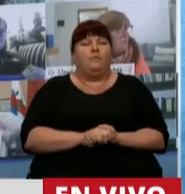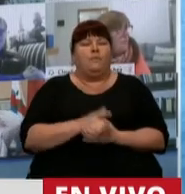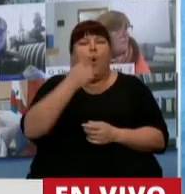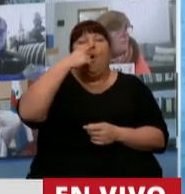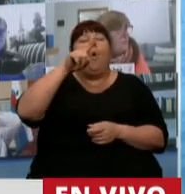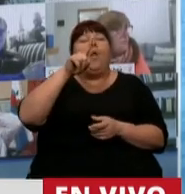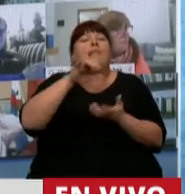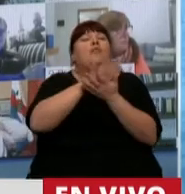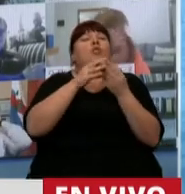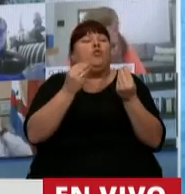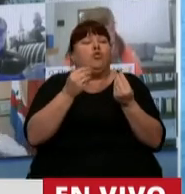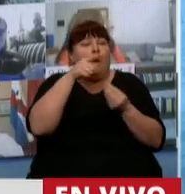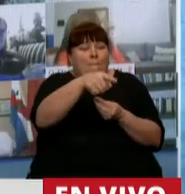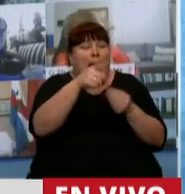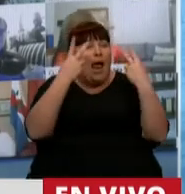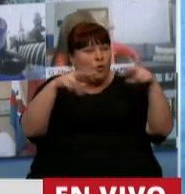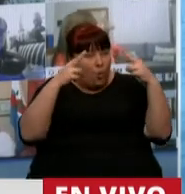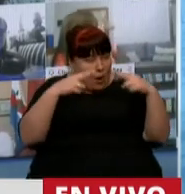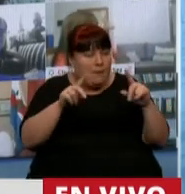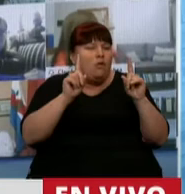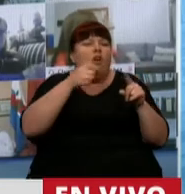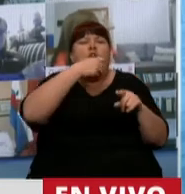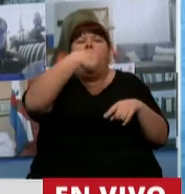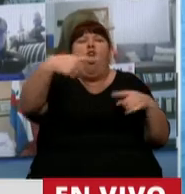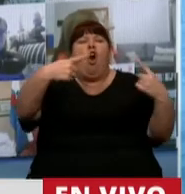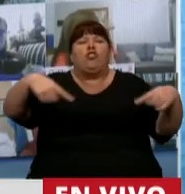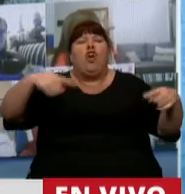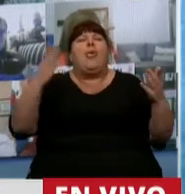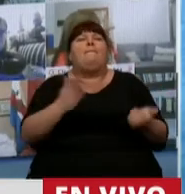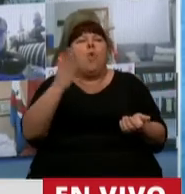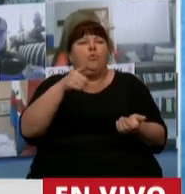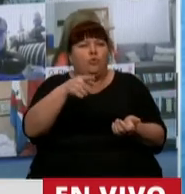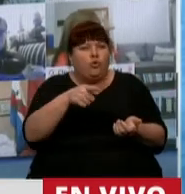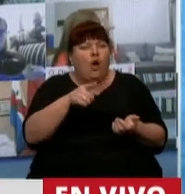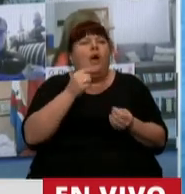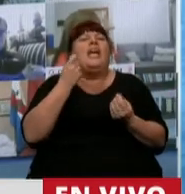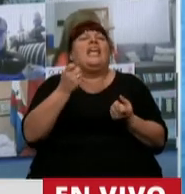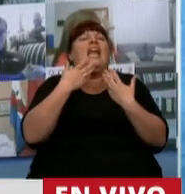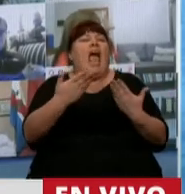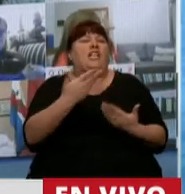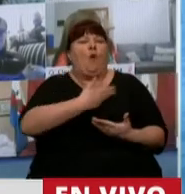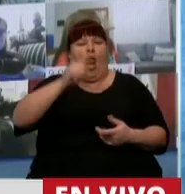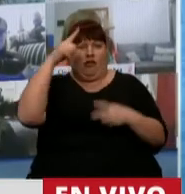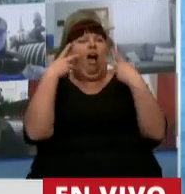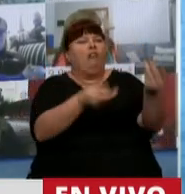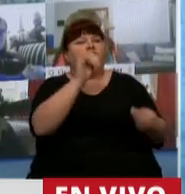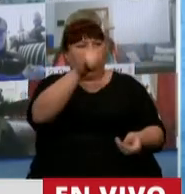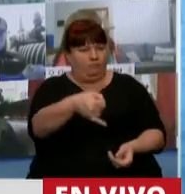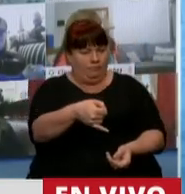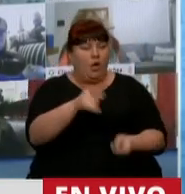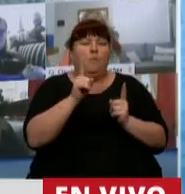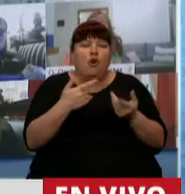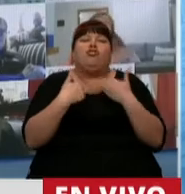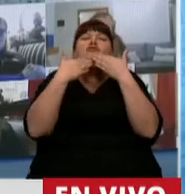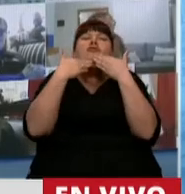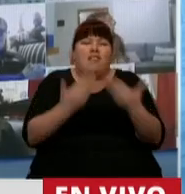para el sector turístico, como para cualquier otro sector productivo, es por parte del gobierno nacional. Así que yo les quiero